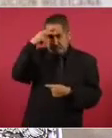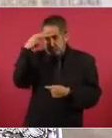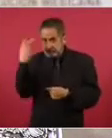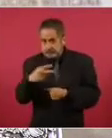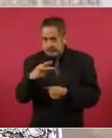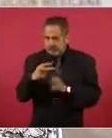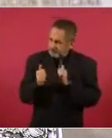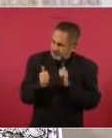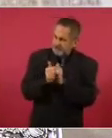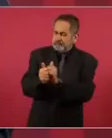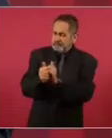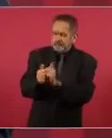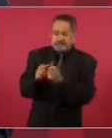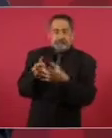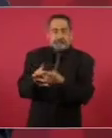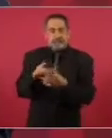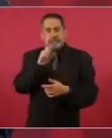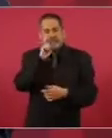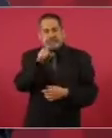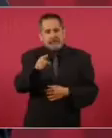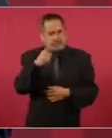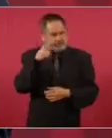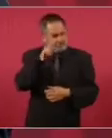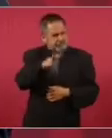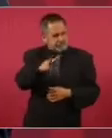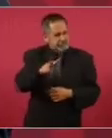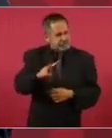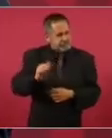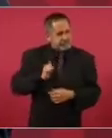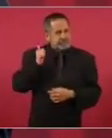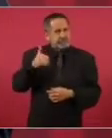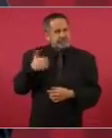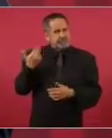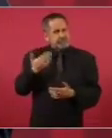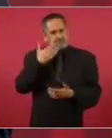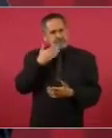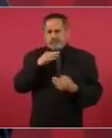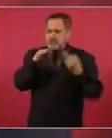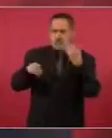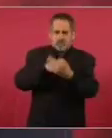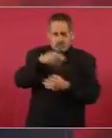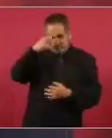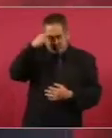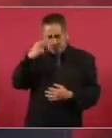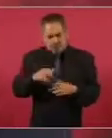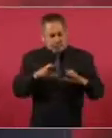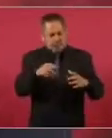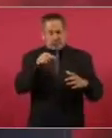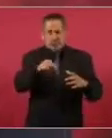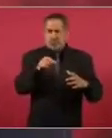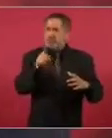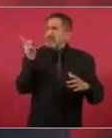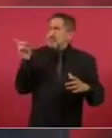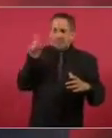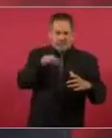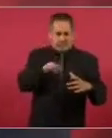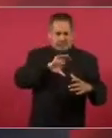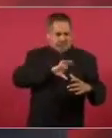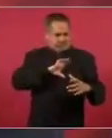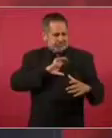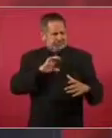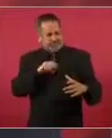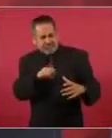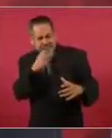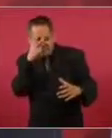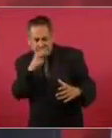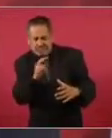y llevamos esa ventaja todos, porque